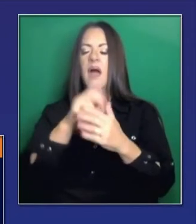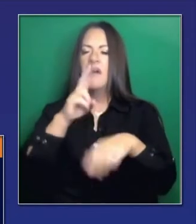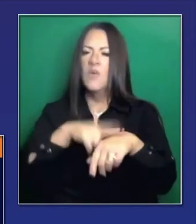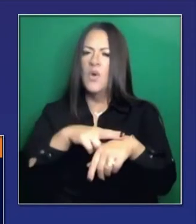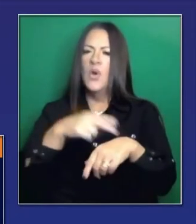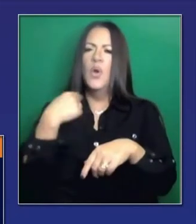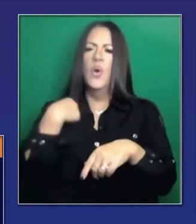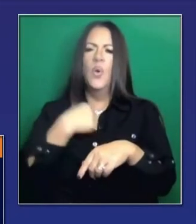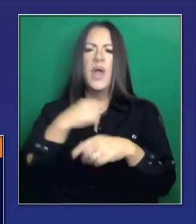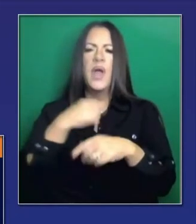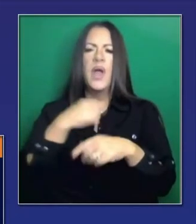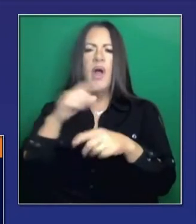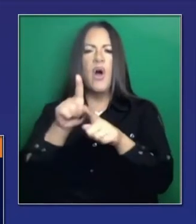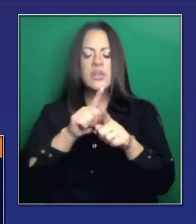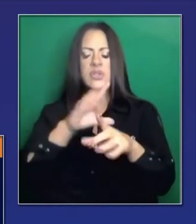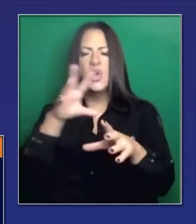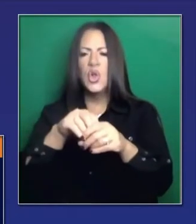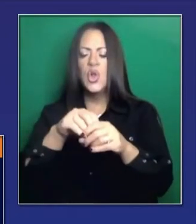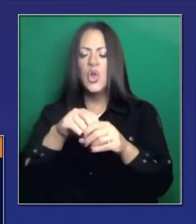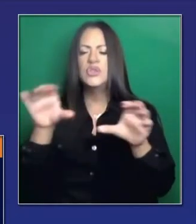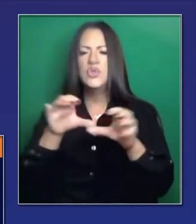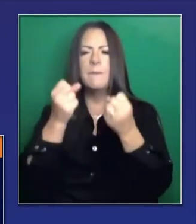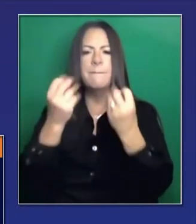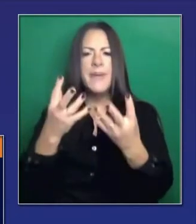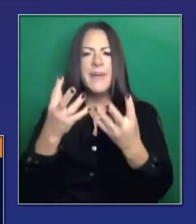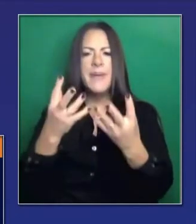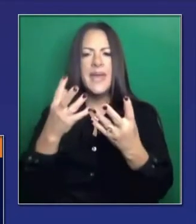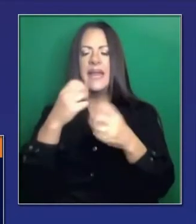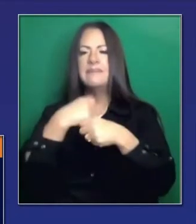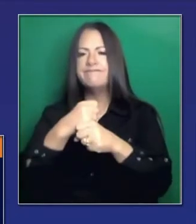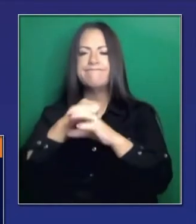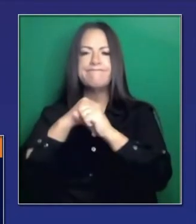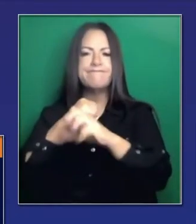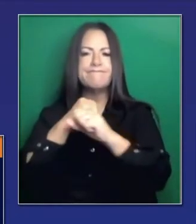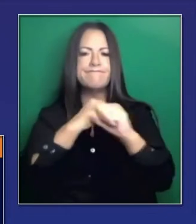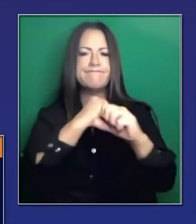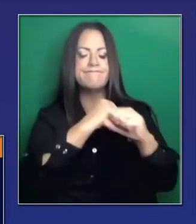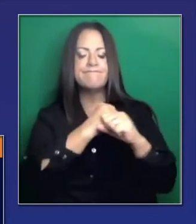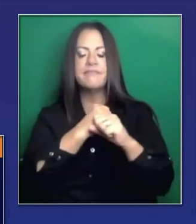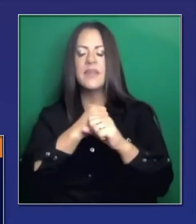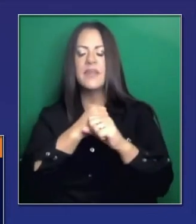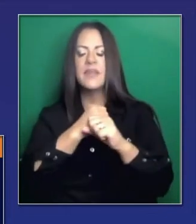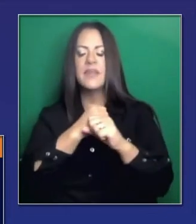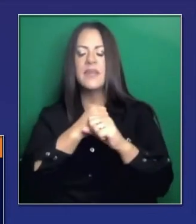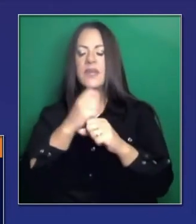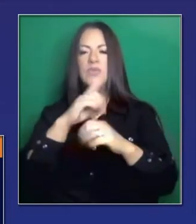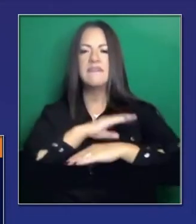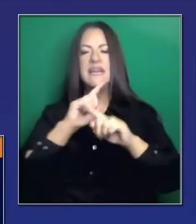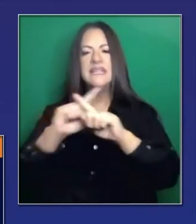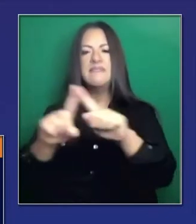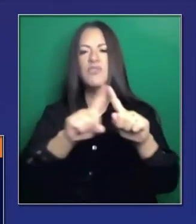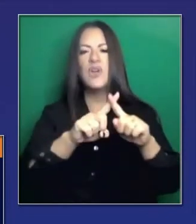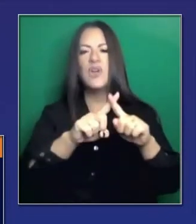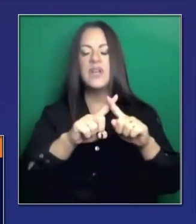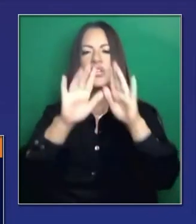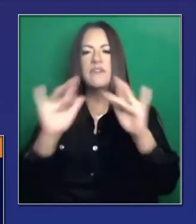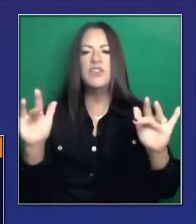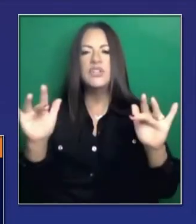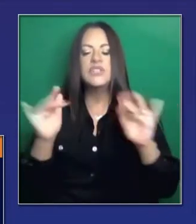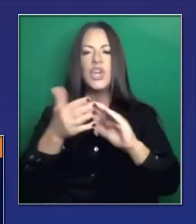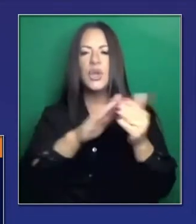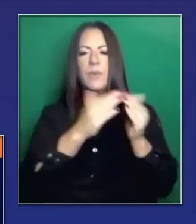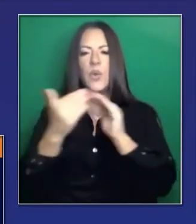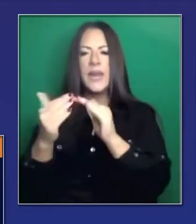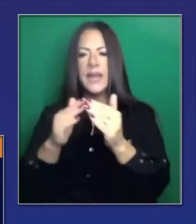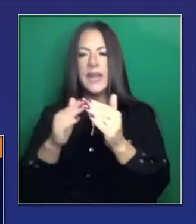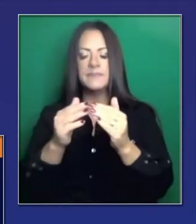tiene que hacer más claramente. Han visto ustedes algunos anuncios creados de forma muy competente, dirigidos a personas a